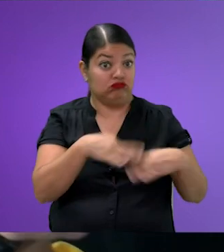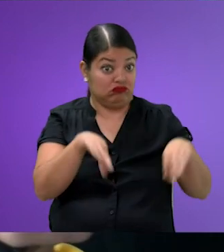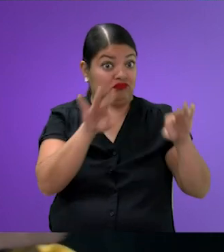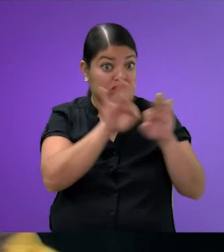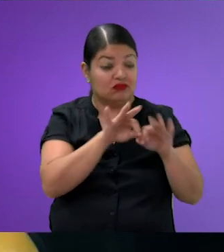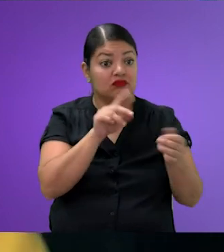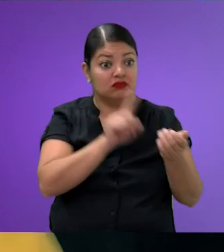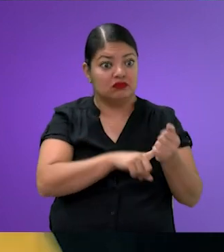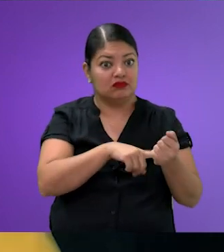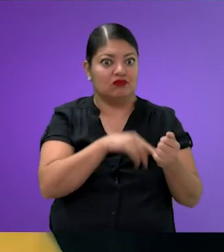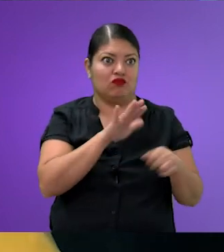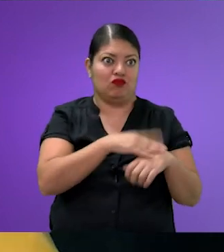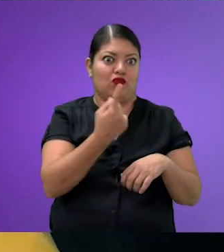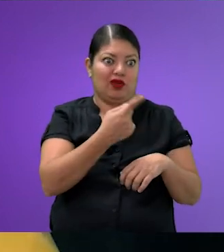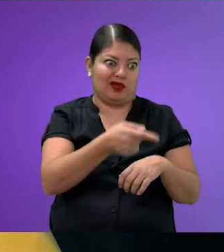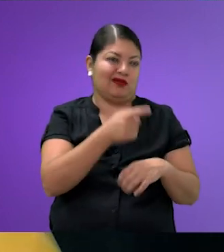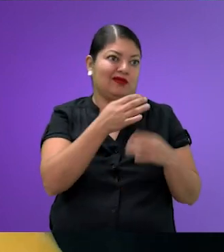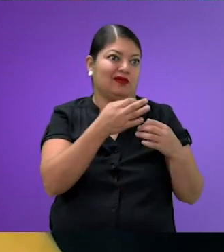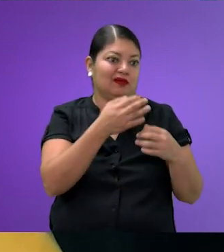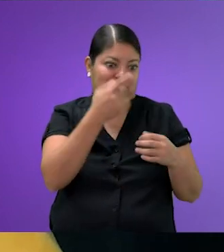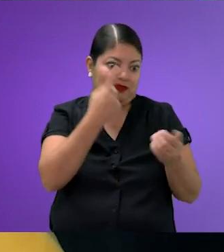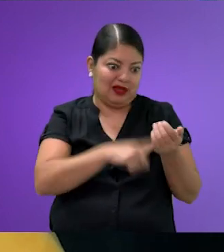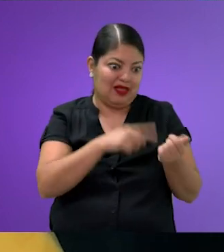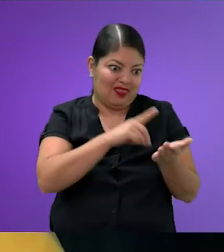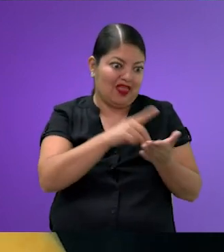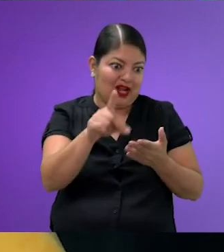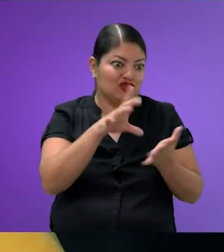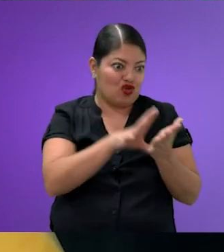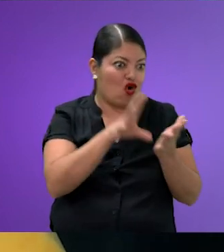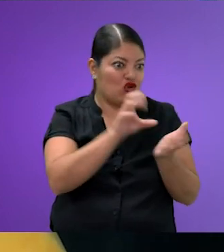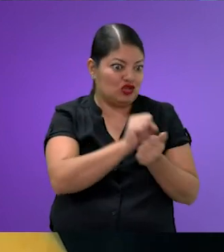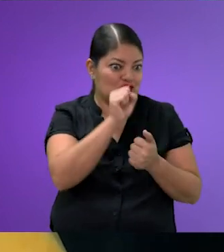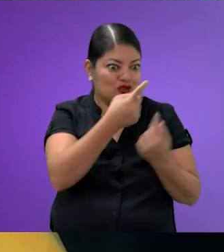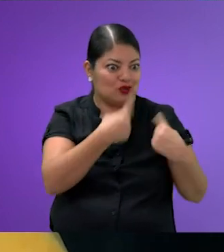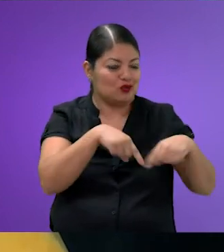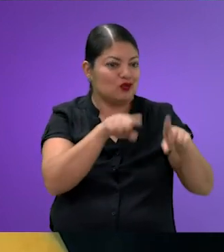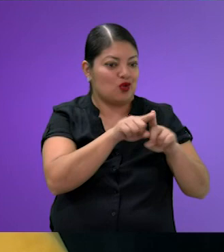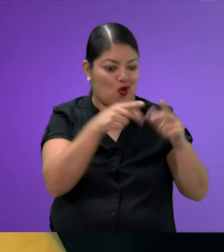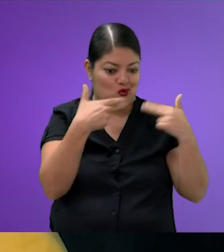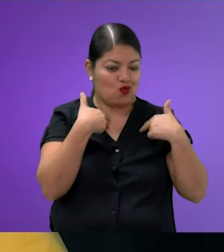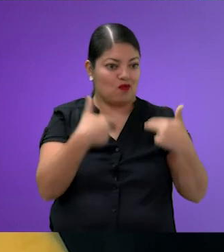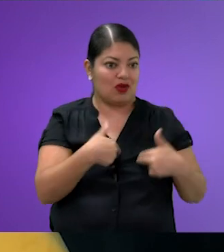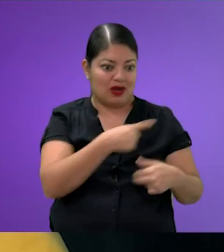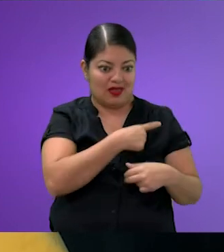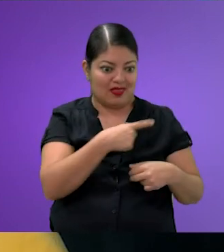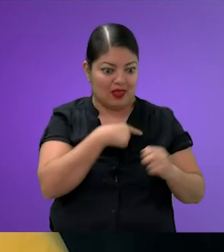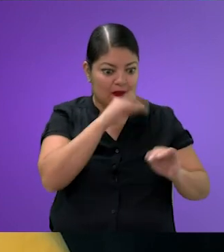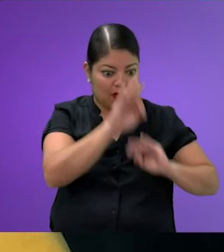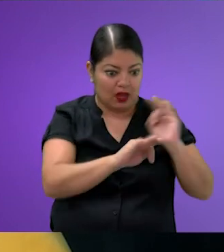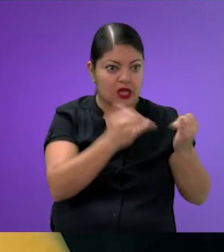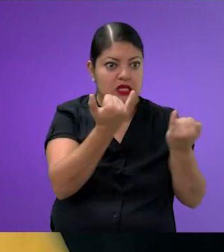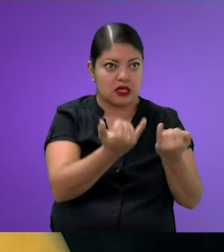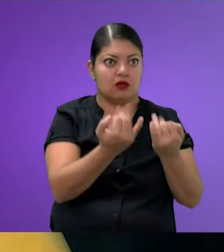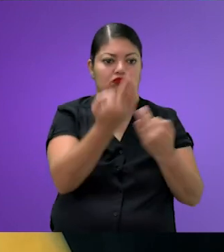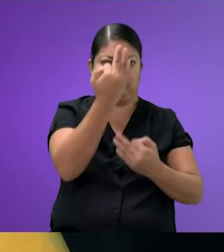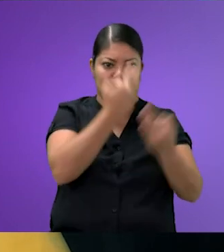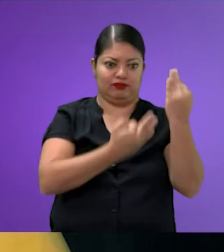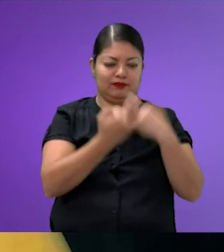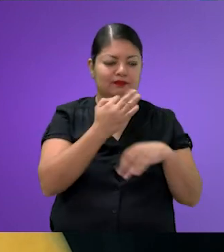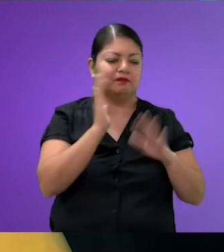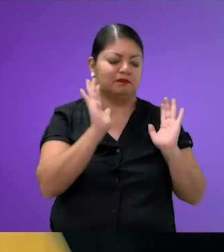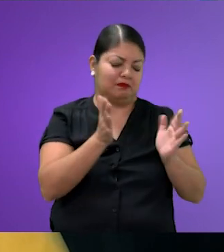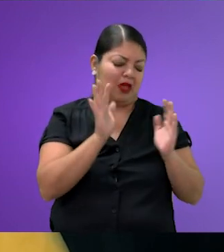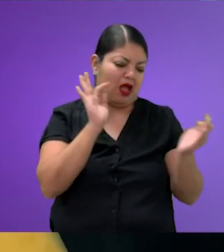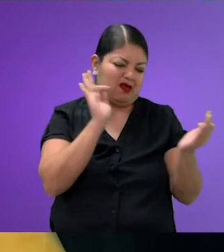es una ley aprobada como derecho constitucional porque, pues, es un derecho ya humano el cuidar y ser cuidado. visualizar, exacto. Y ya para ir cerrando,